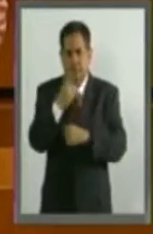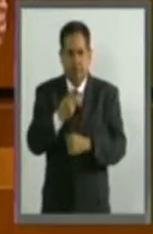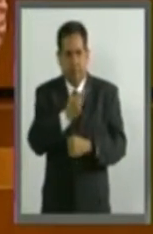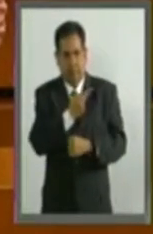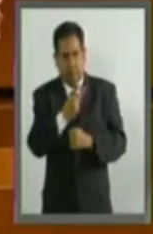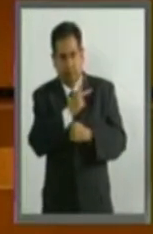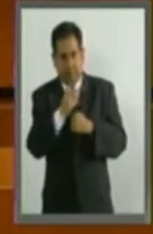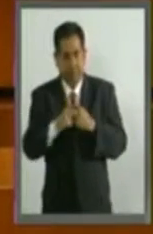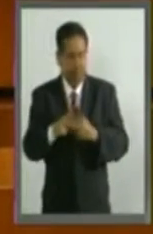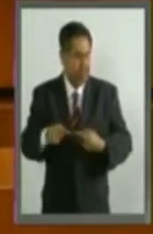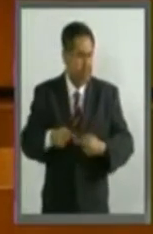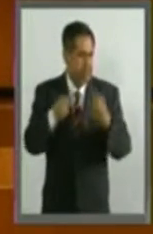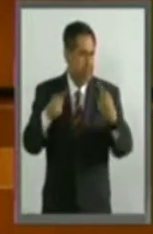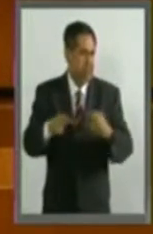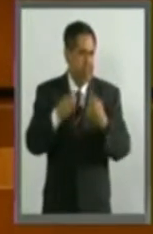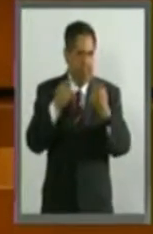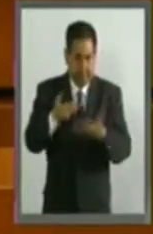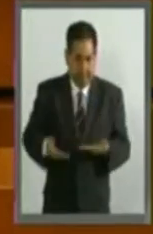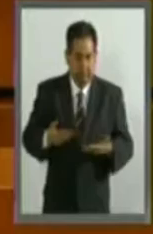países.